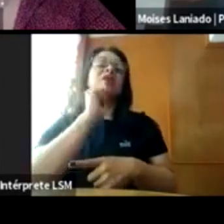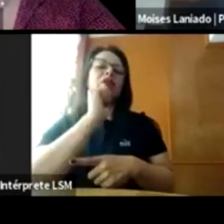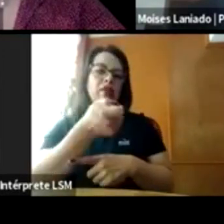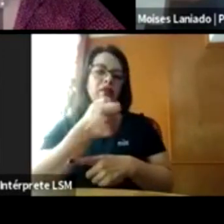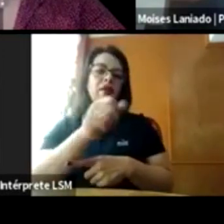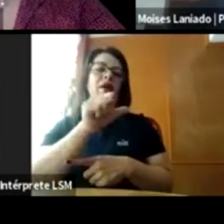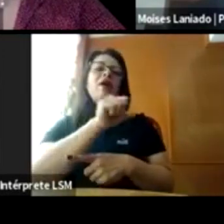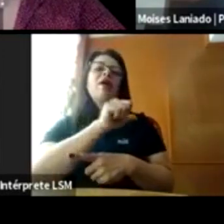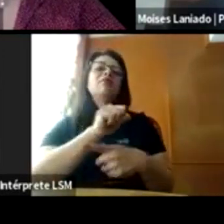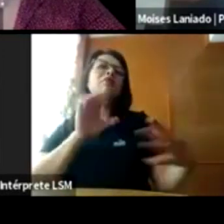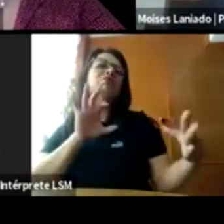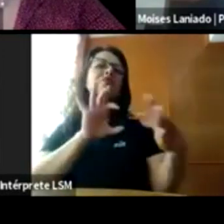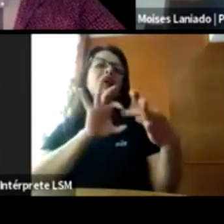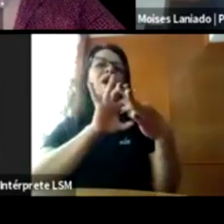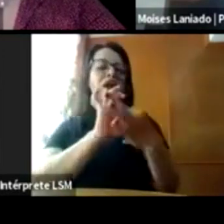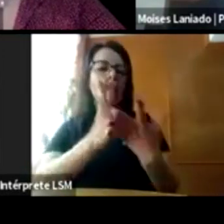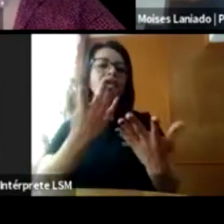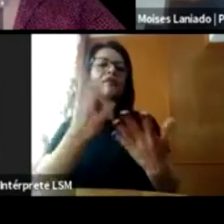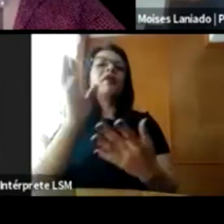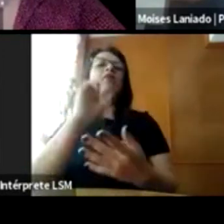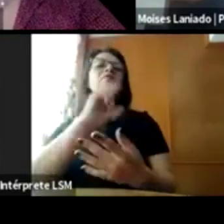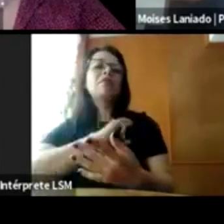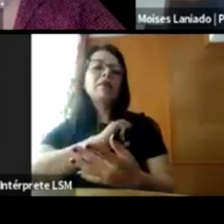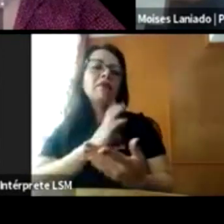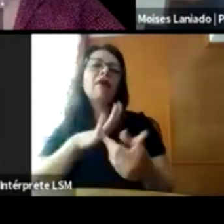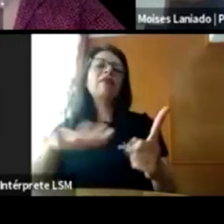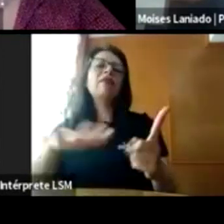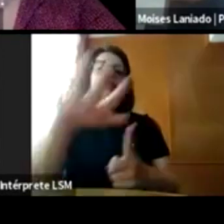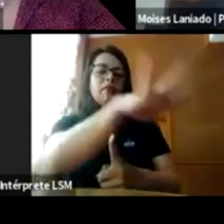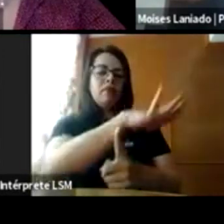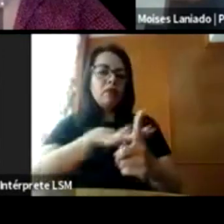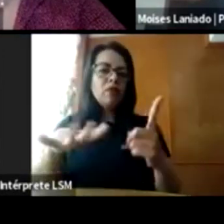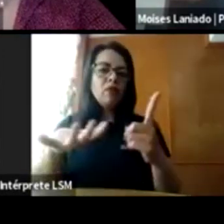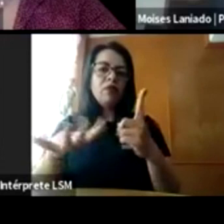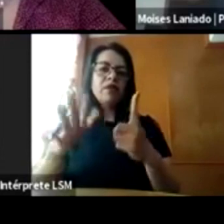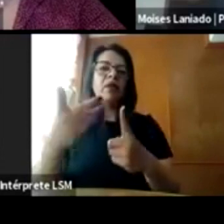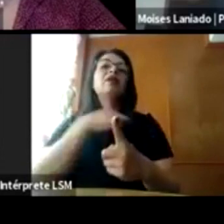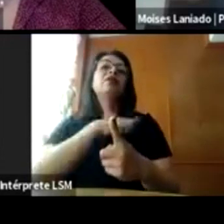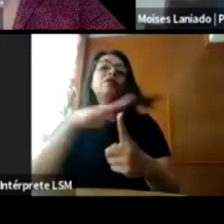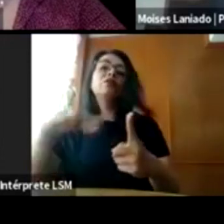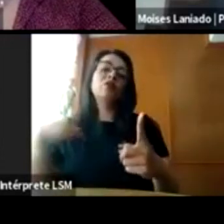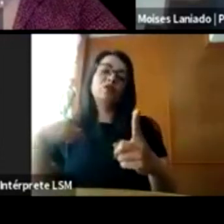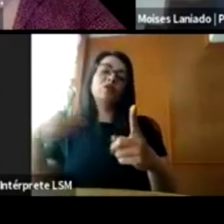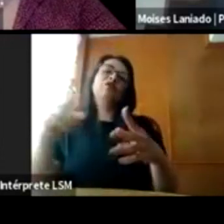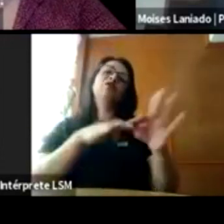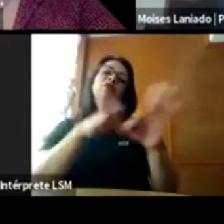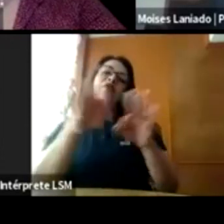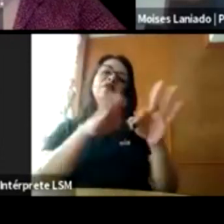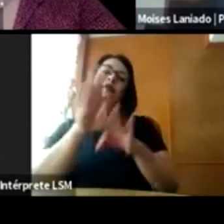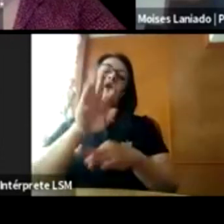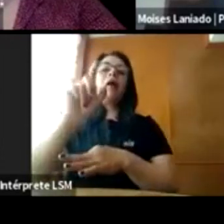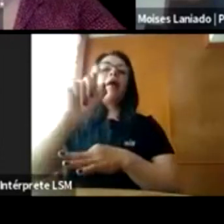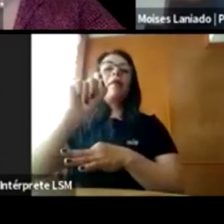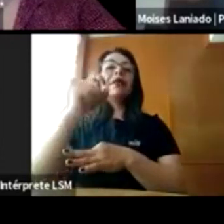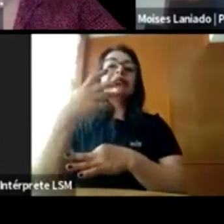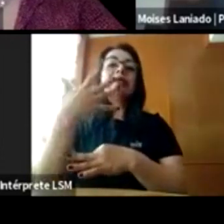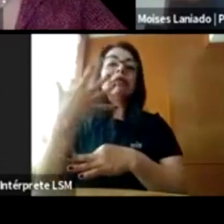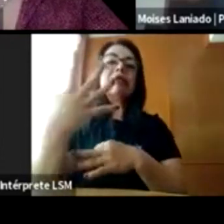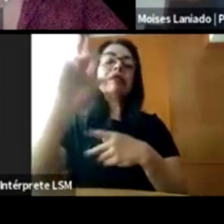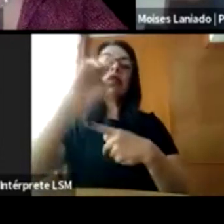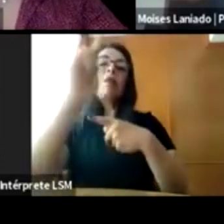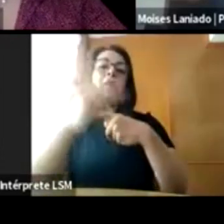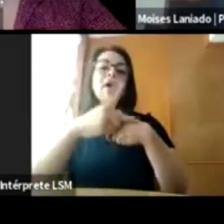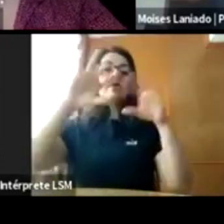público-privada que trabaja ahora en casi 25 países. Acabamos de adicionar más uno alrededor del mundo